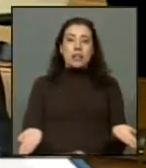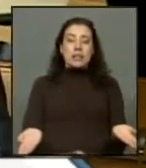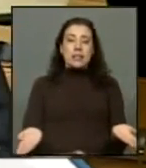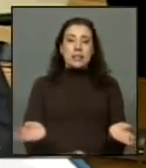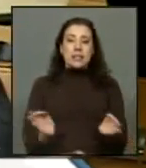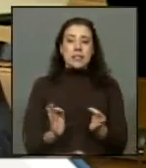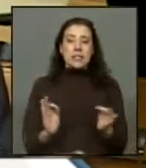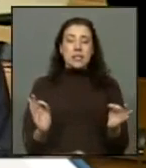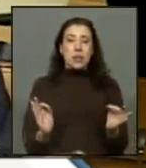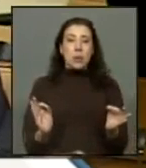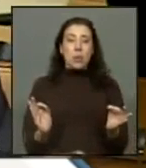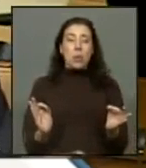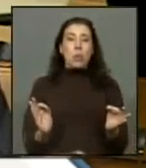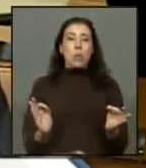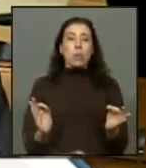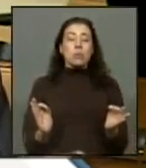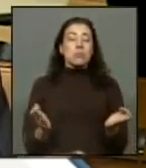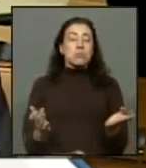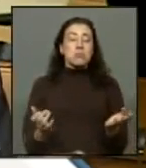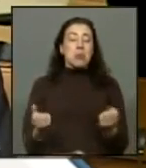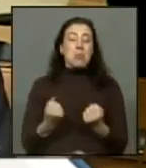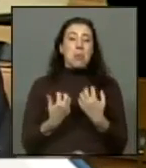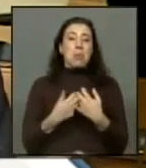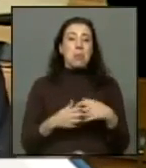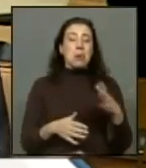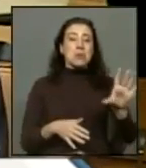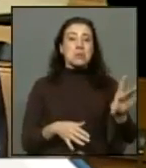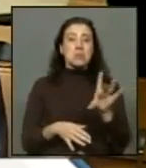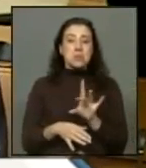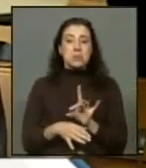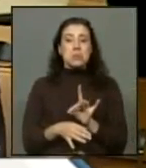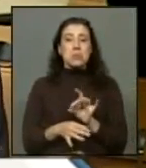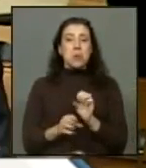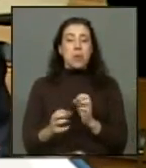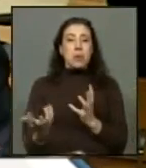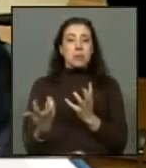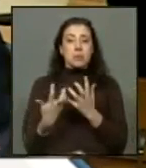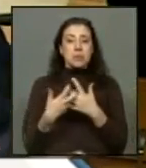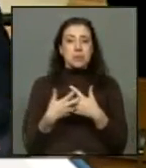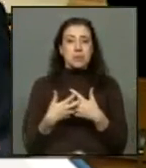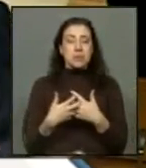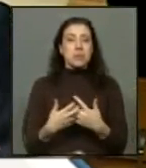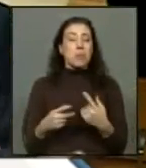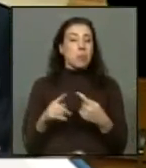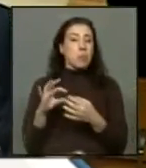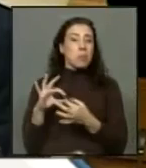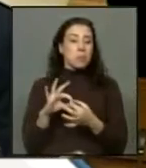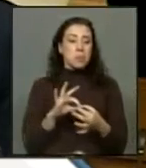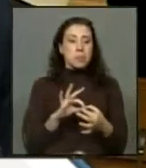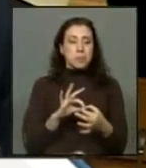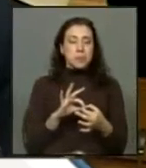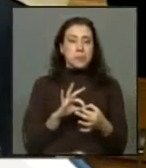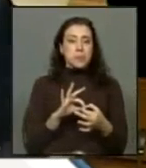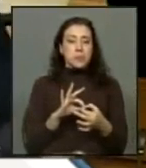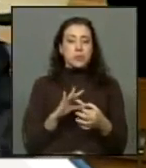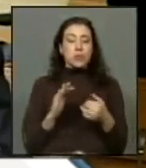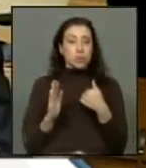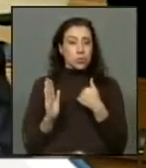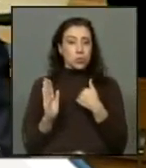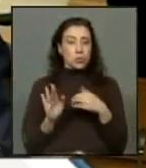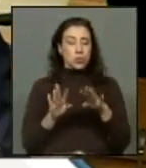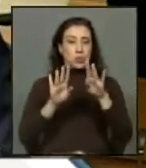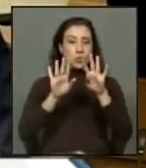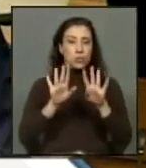que los recoja, que se yo, que pueda articularse con ellos. Y por ello es que estoy enviando